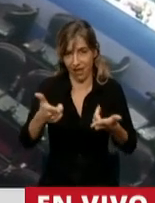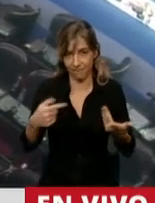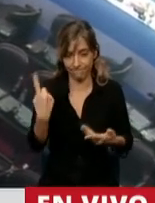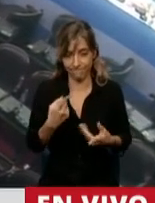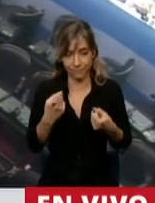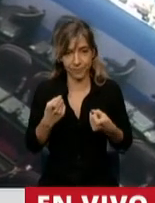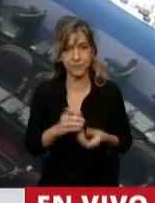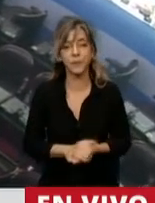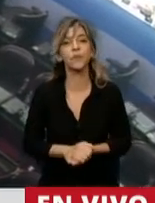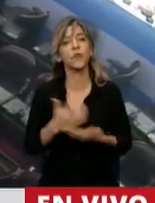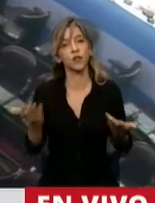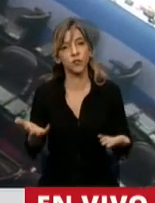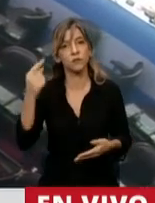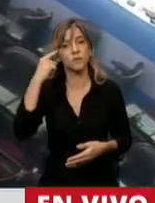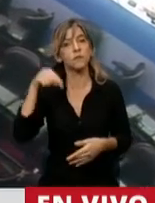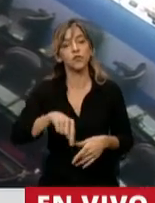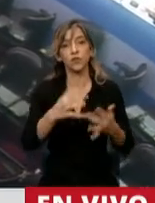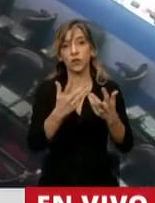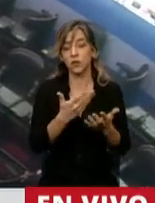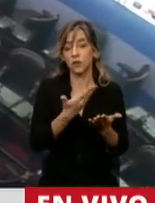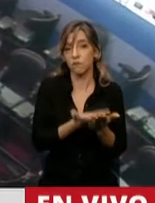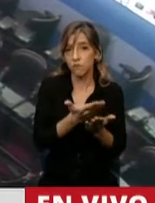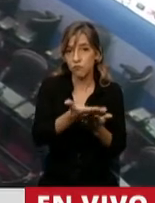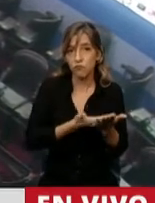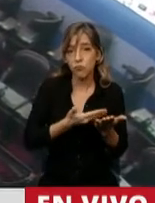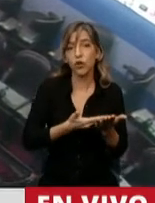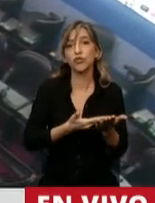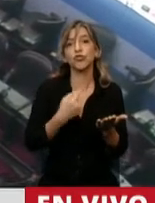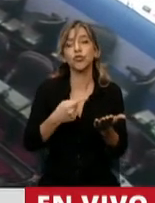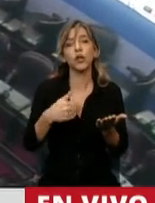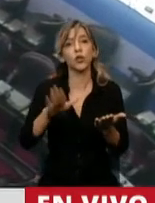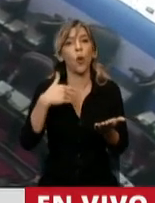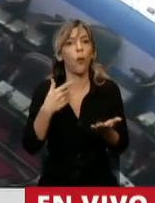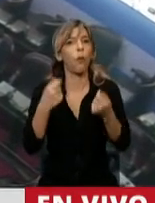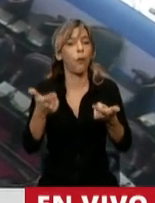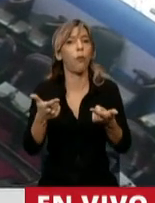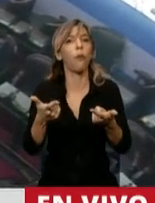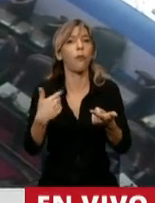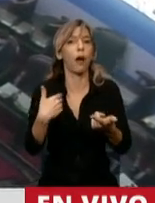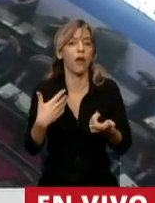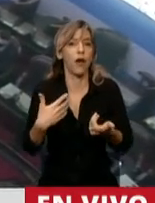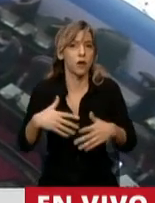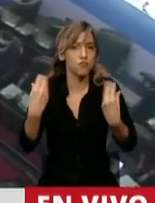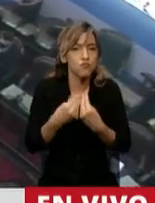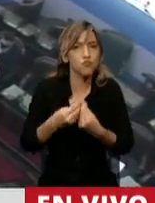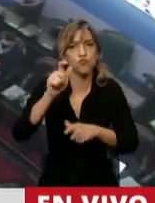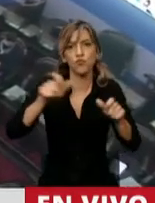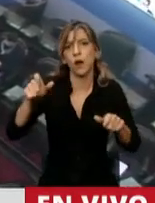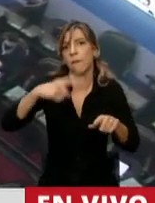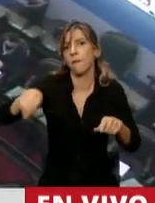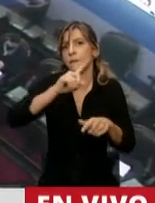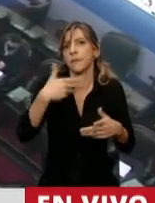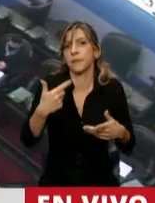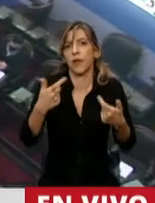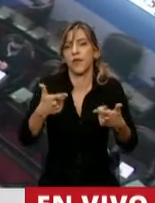Ratificar que esta medida que va a beneficiar entre 29.000 y 34.000 contribuyentes neuquinos es